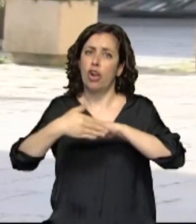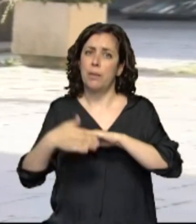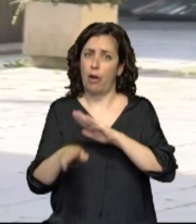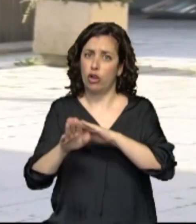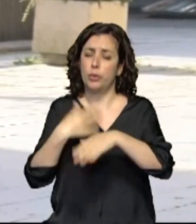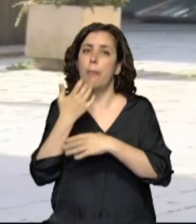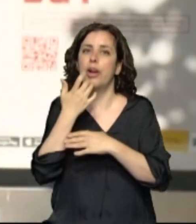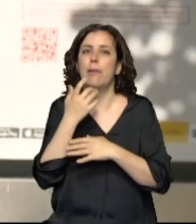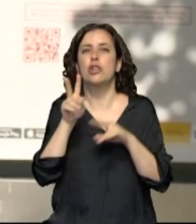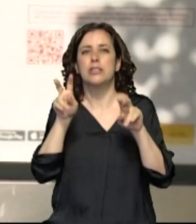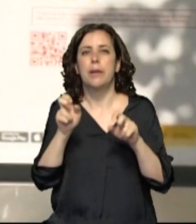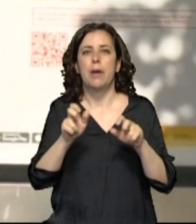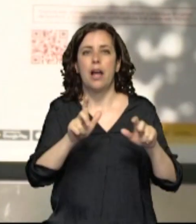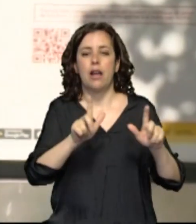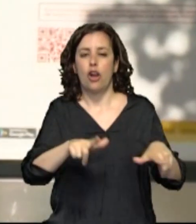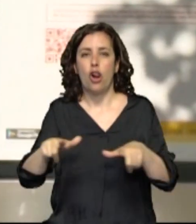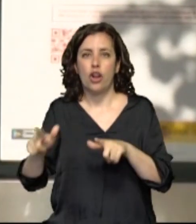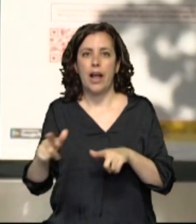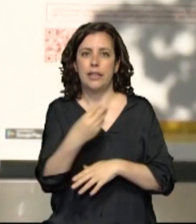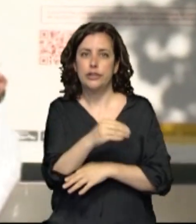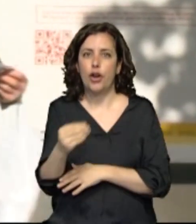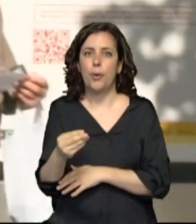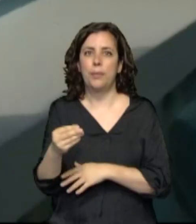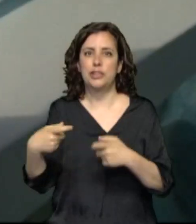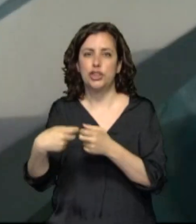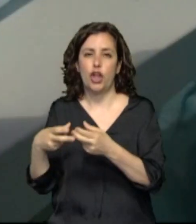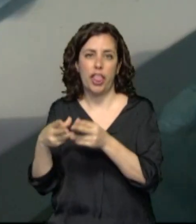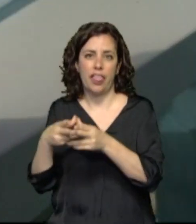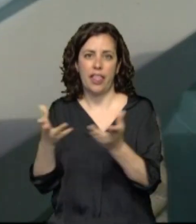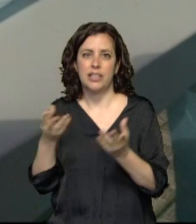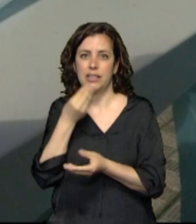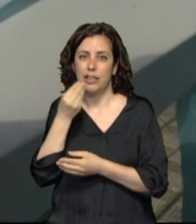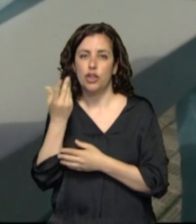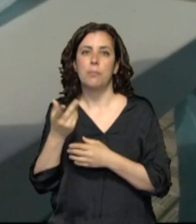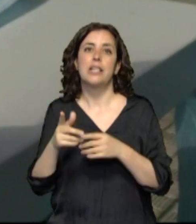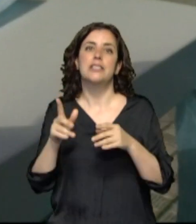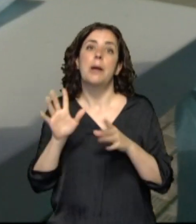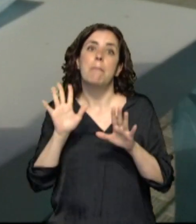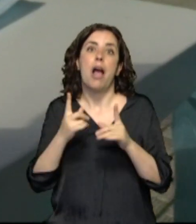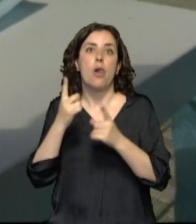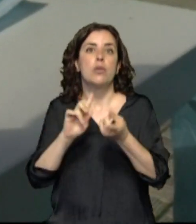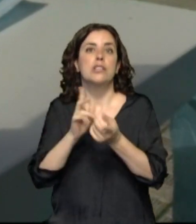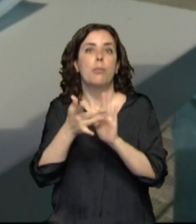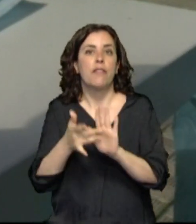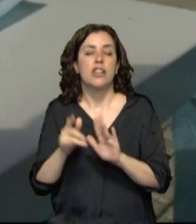o piperos, además de las que tienen que ver con el deporte y también con las zonas rurales.